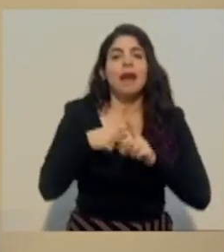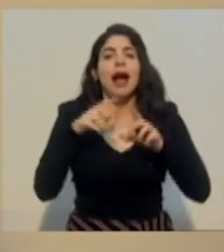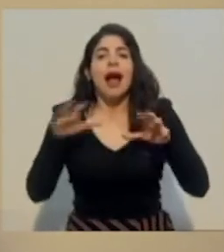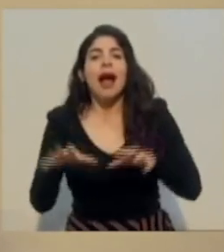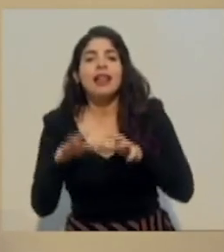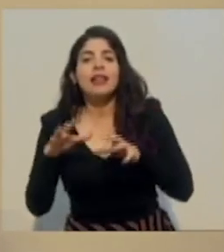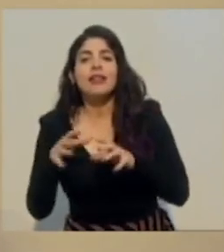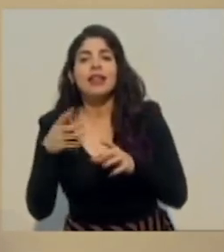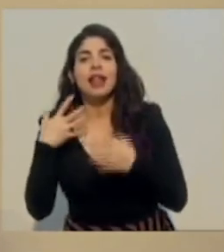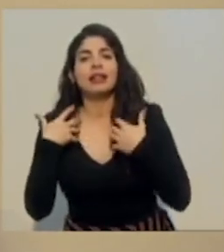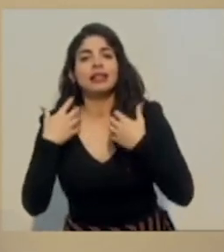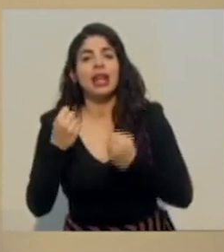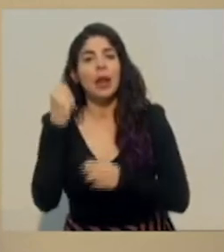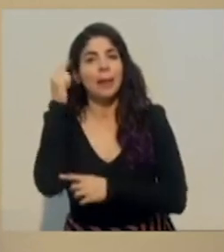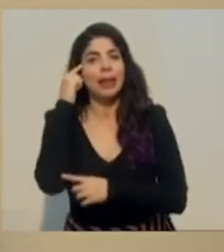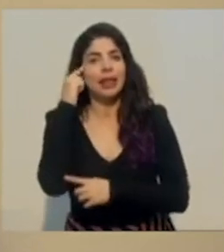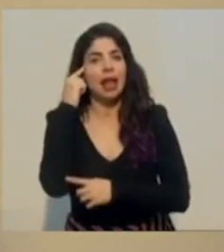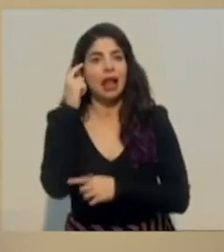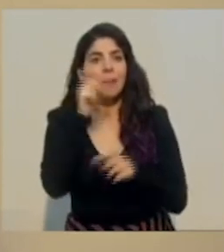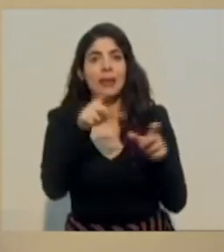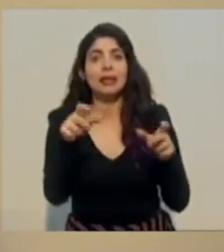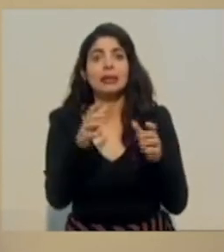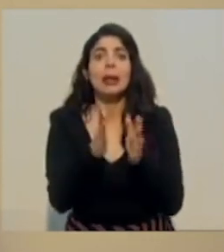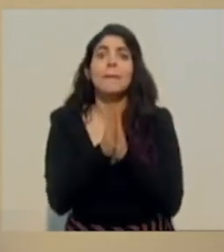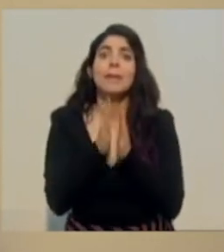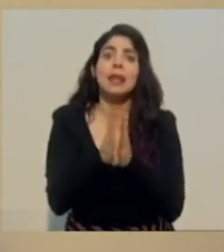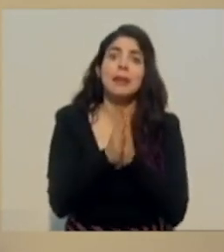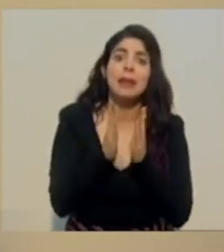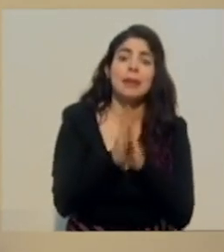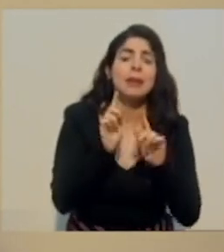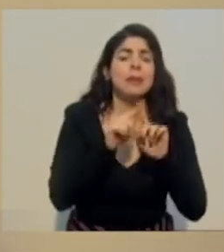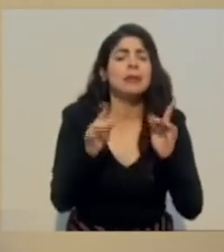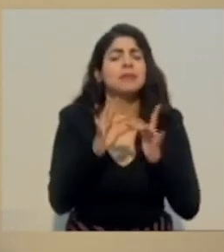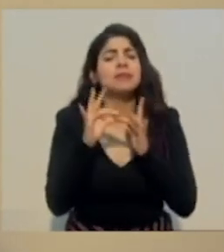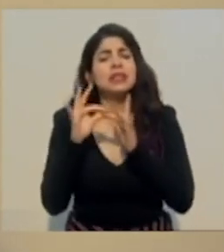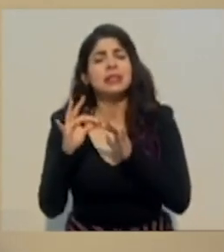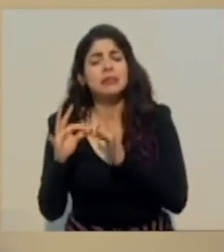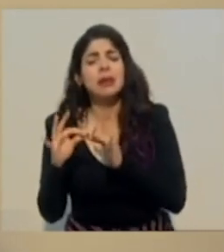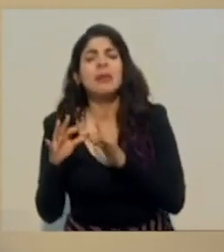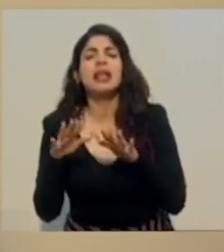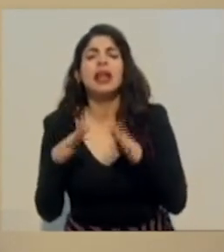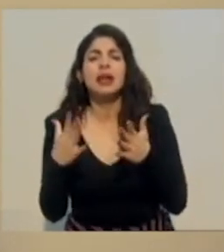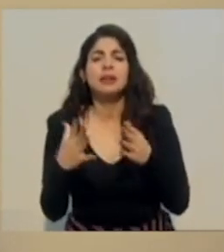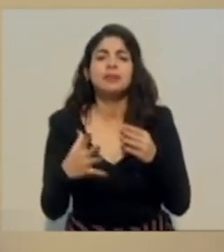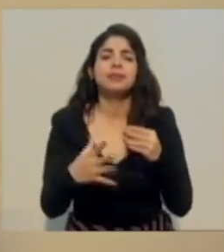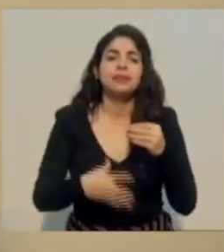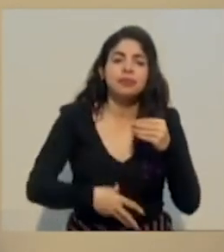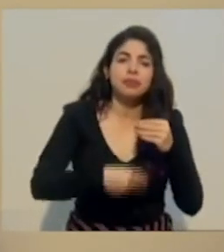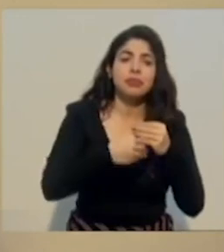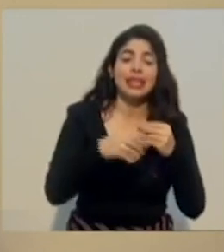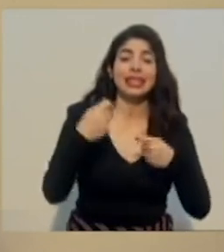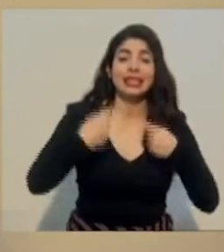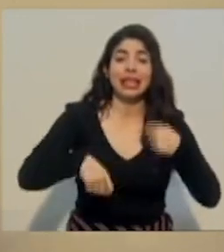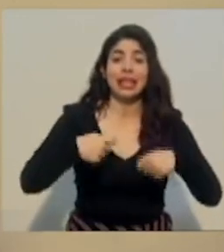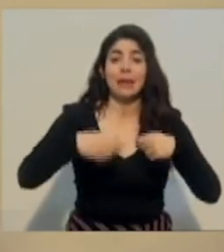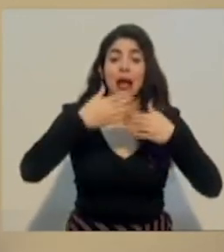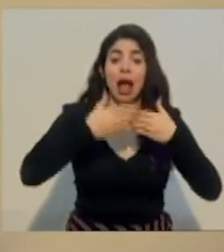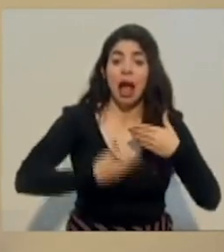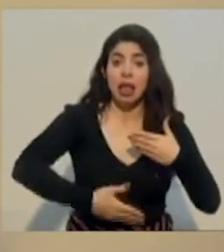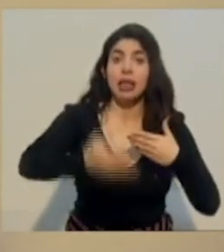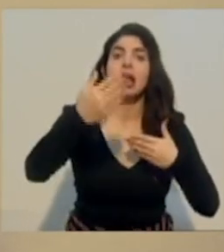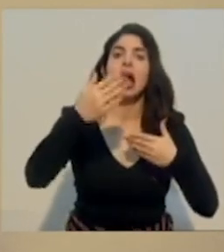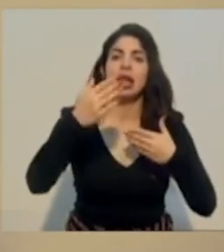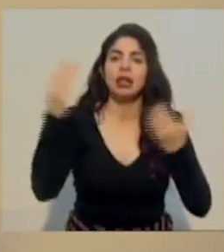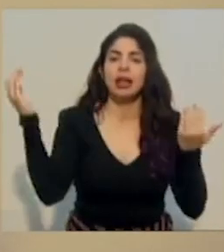mental de una población que lo está pidiendo, pero fundamentalmente ir incorporando a partir de septiembre esa gran alianza